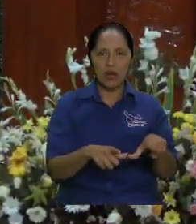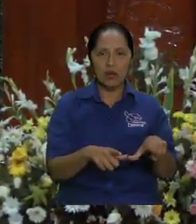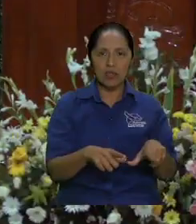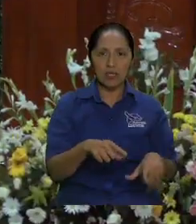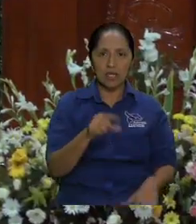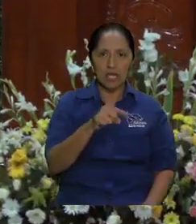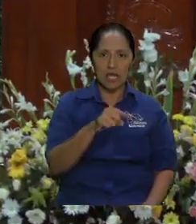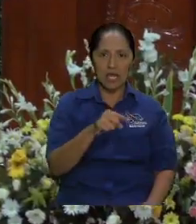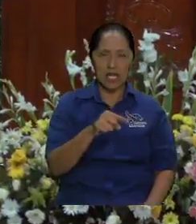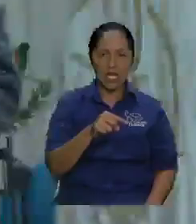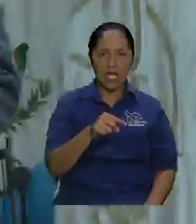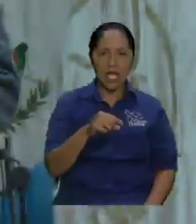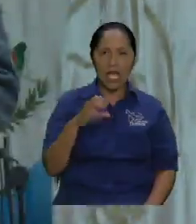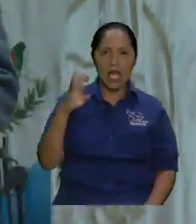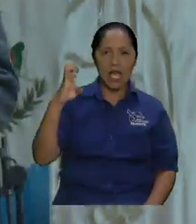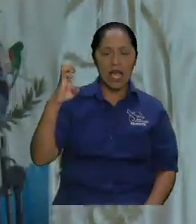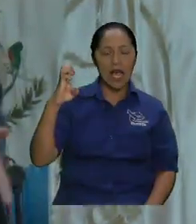mantequilla